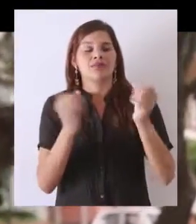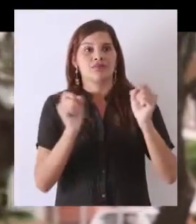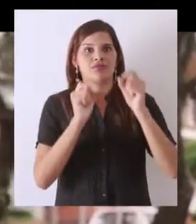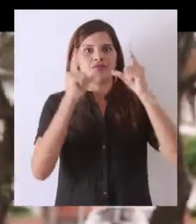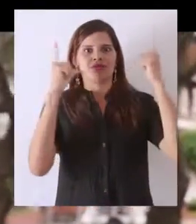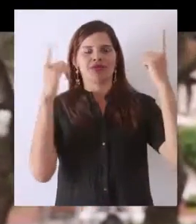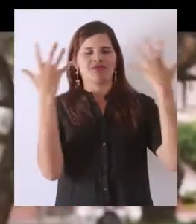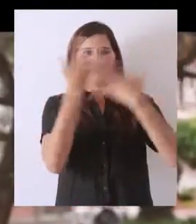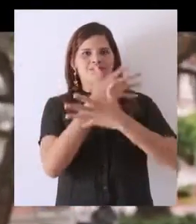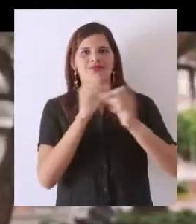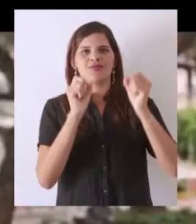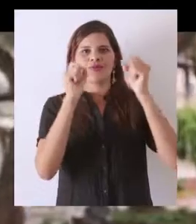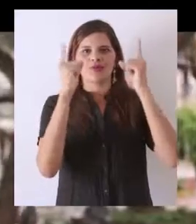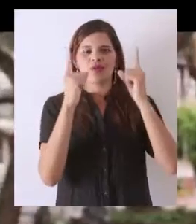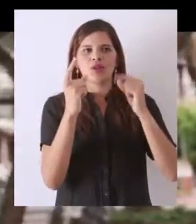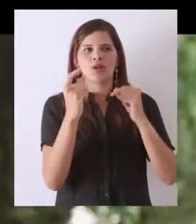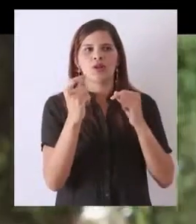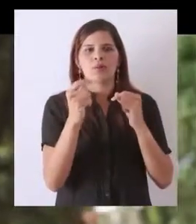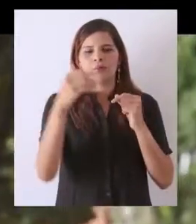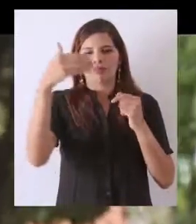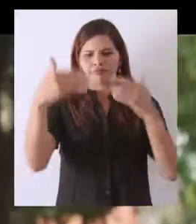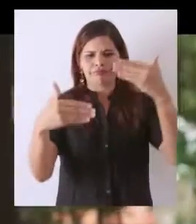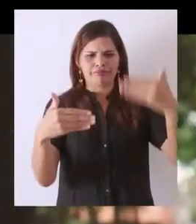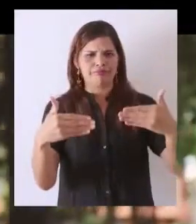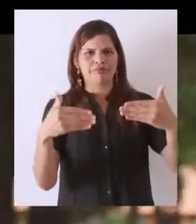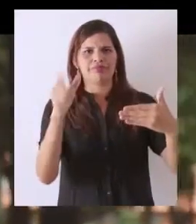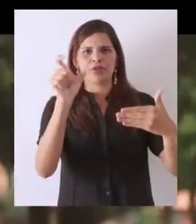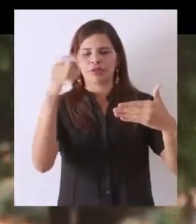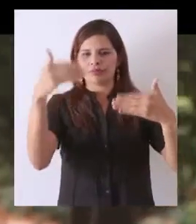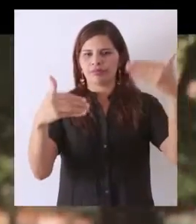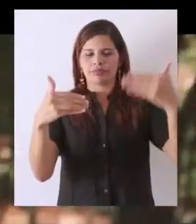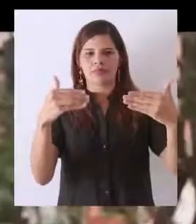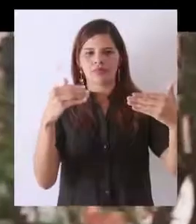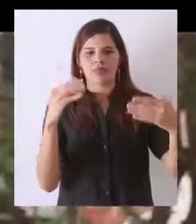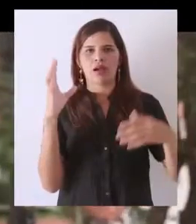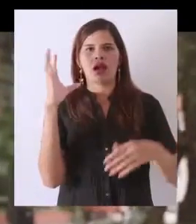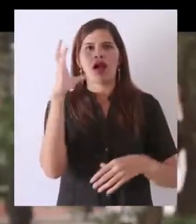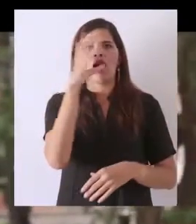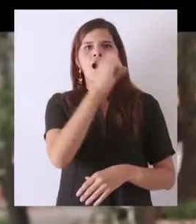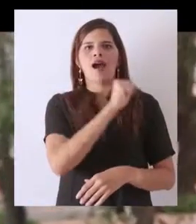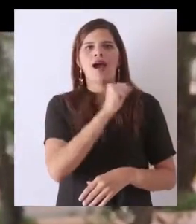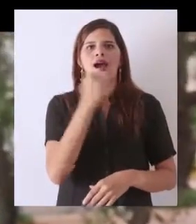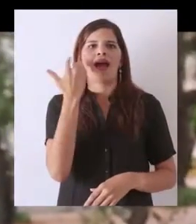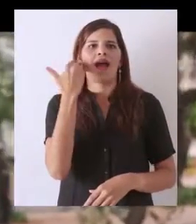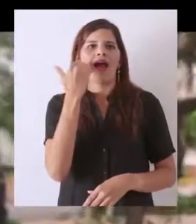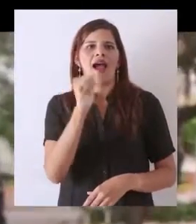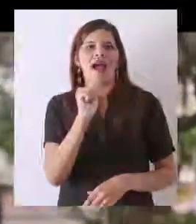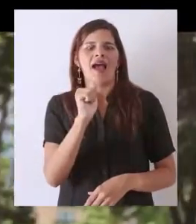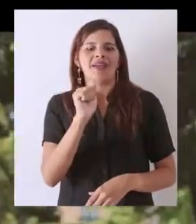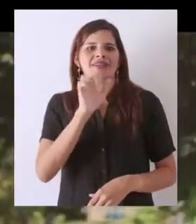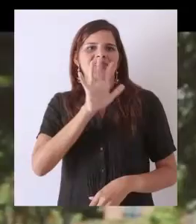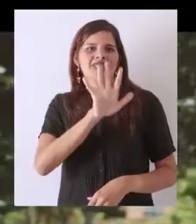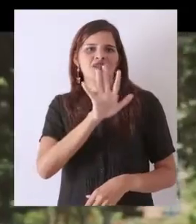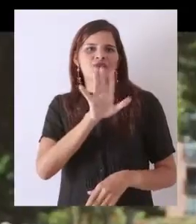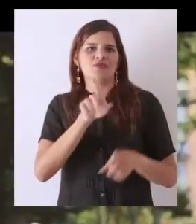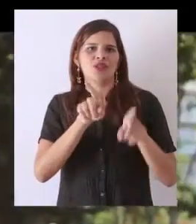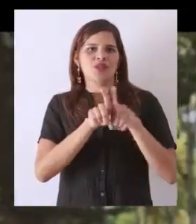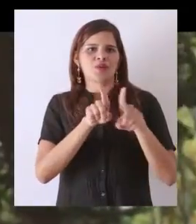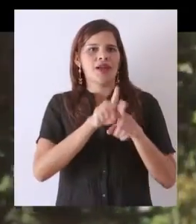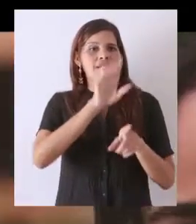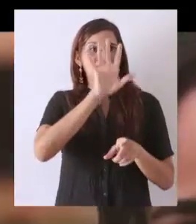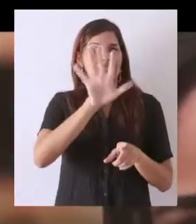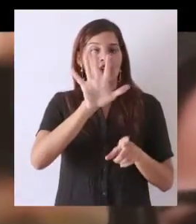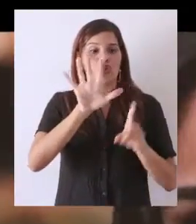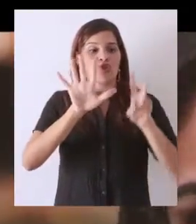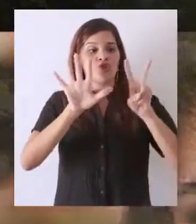y es ahí cuando viene la sorpresa y se encuentra con dos personas de talla baja y miramos y nos damos cuenta al final que la chica es la número